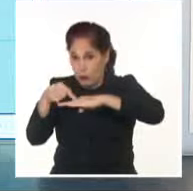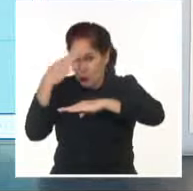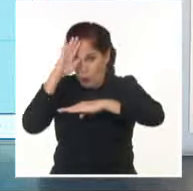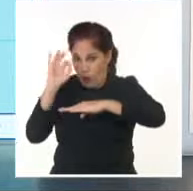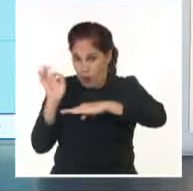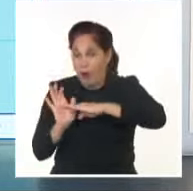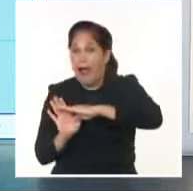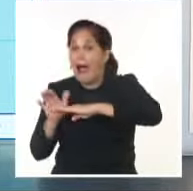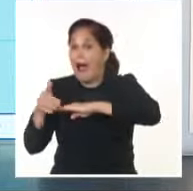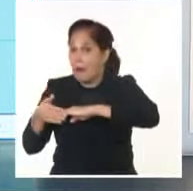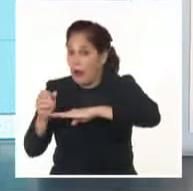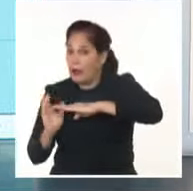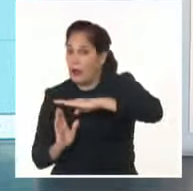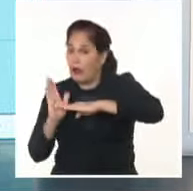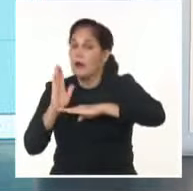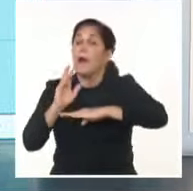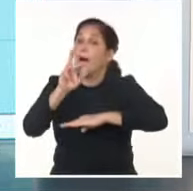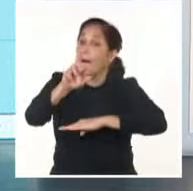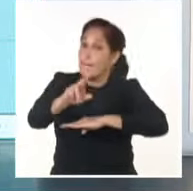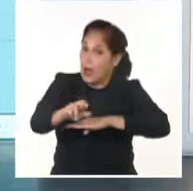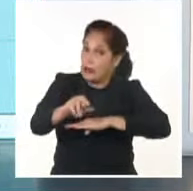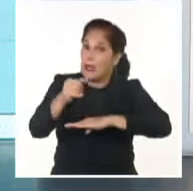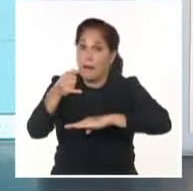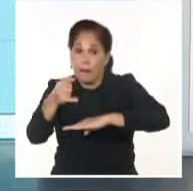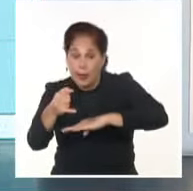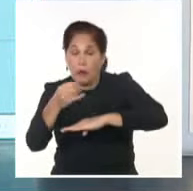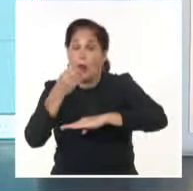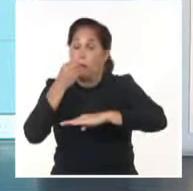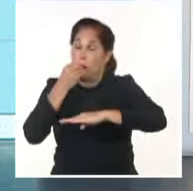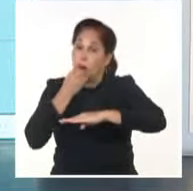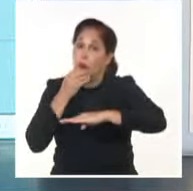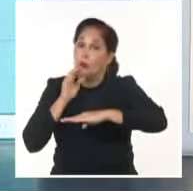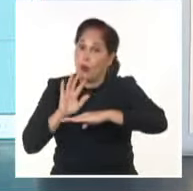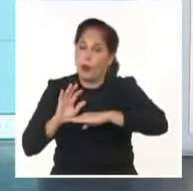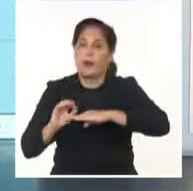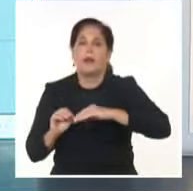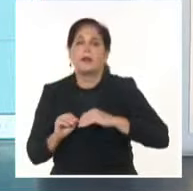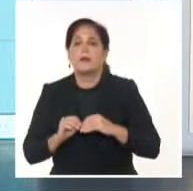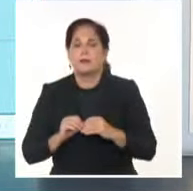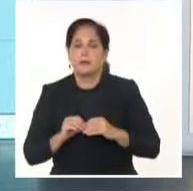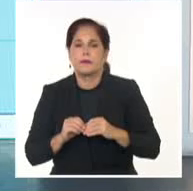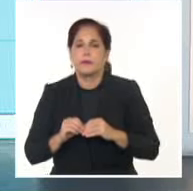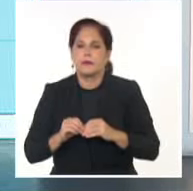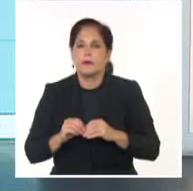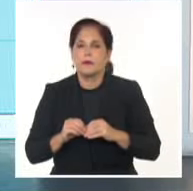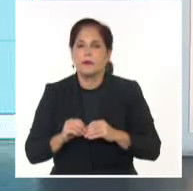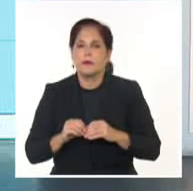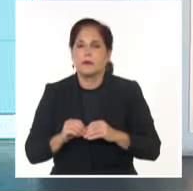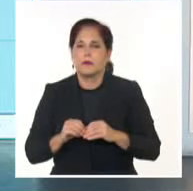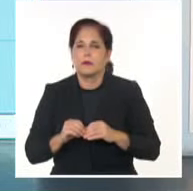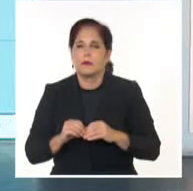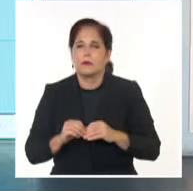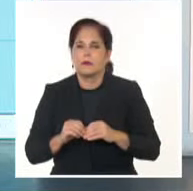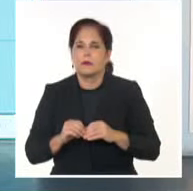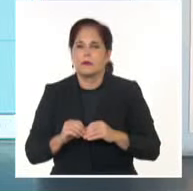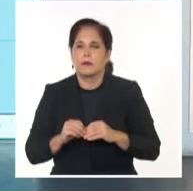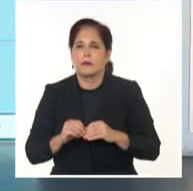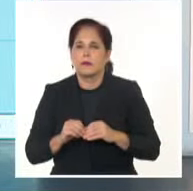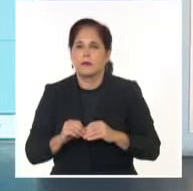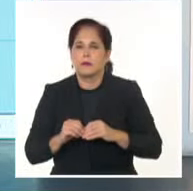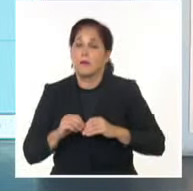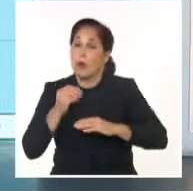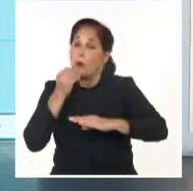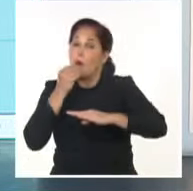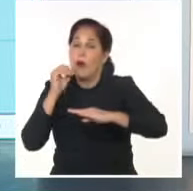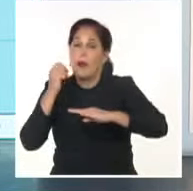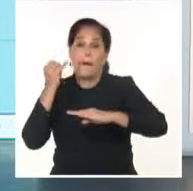aproximándose a la región occidental del país, donde ya llegaría muy probablemente la posición de su centro en horas del miércoles, primeras horas del